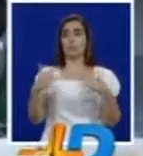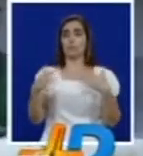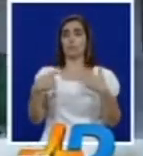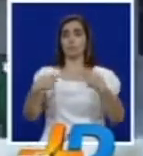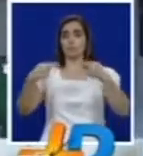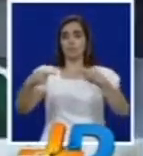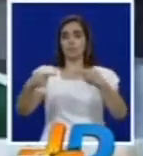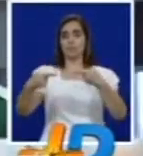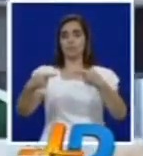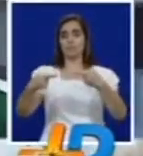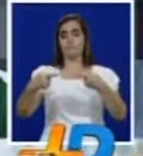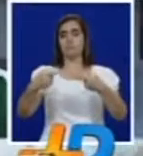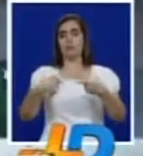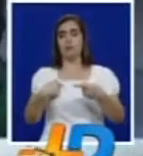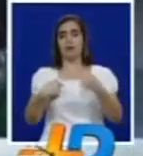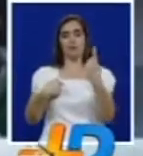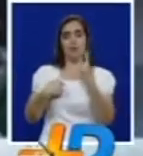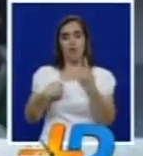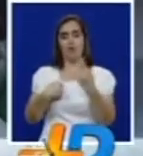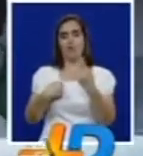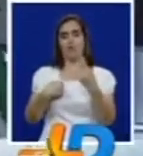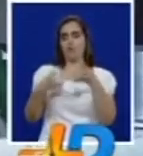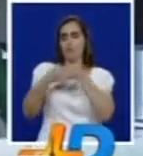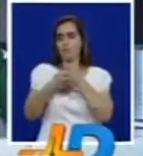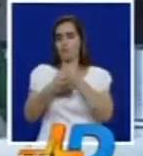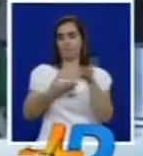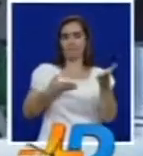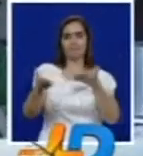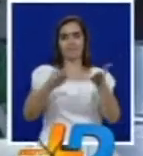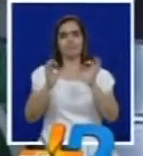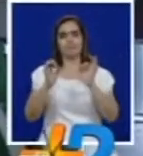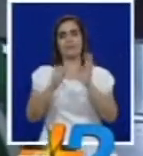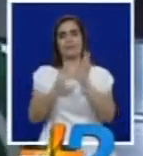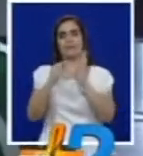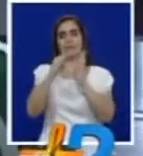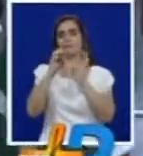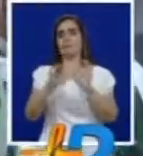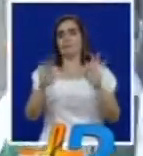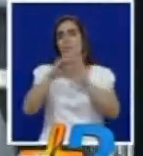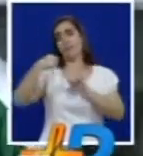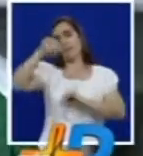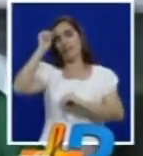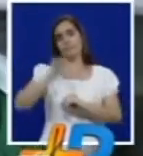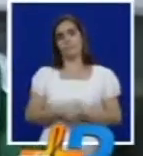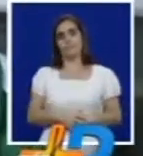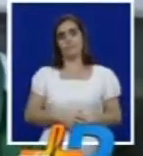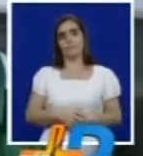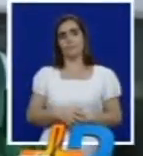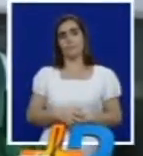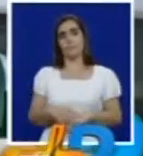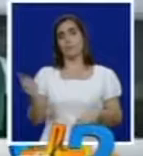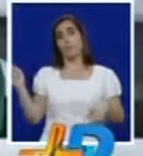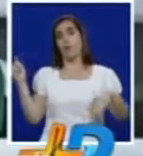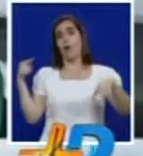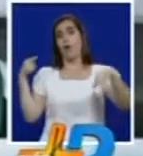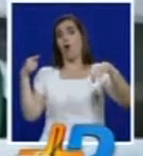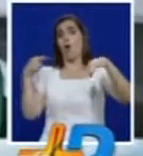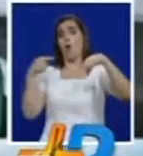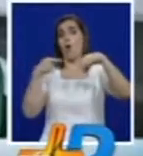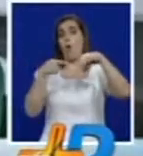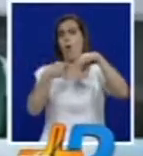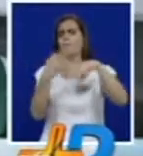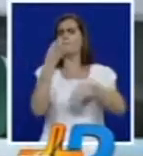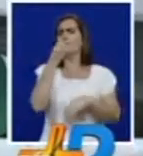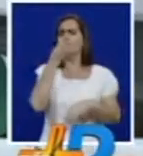tanto colectiva como individualmente pienso que subimos el nivel y bueno gracias a Dios ganamos que era lo importante el gol fue una jugada